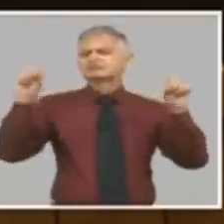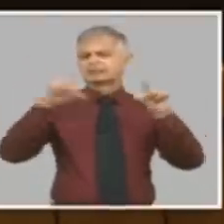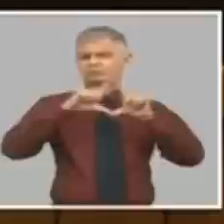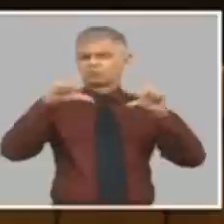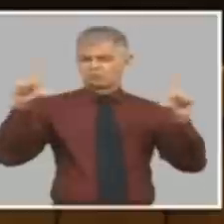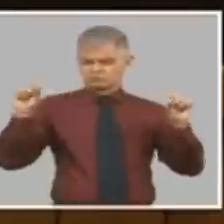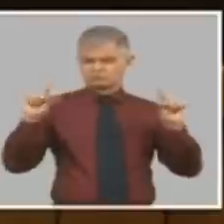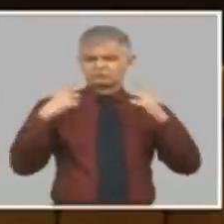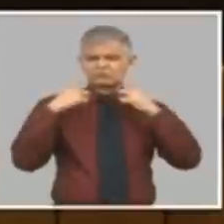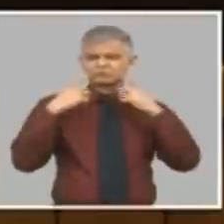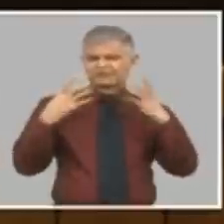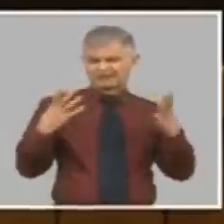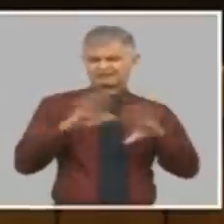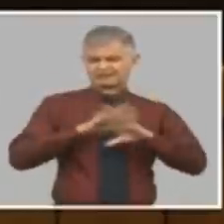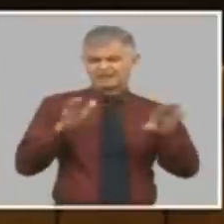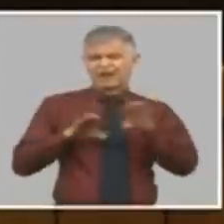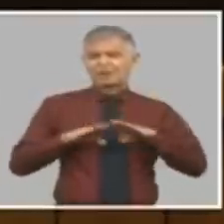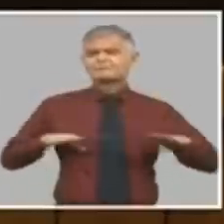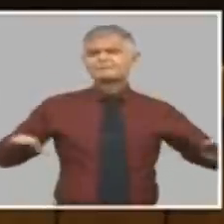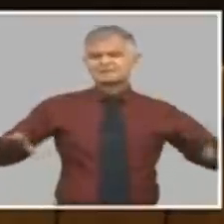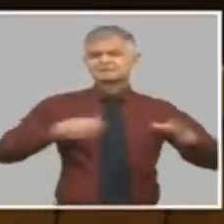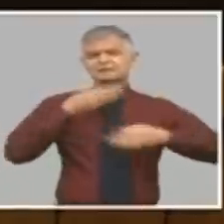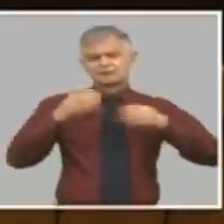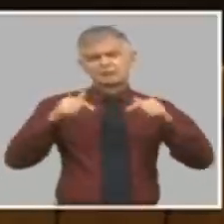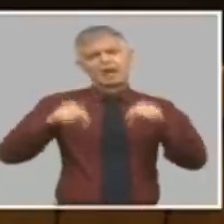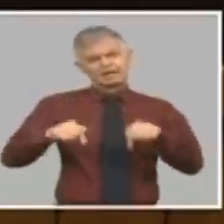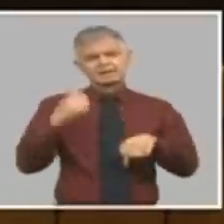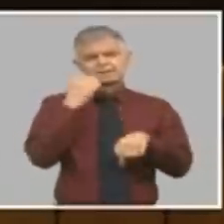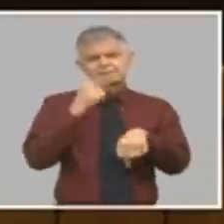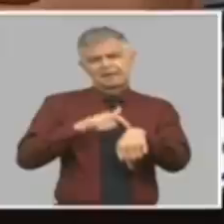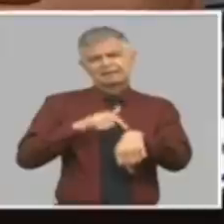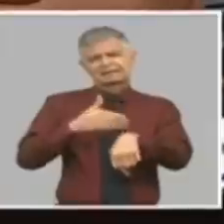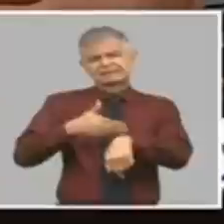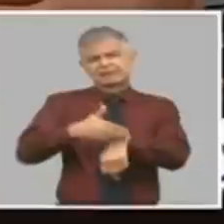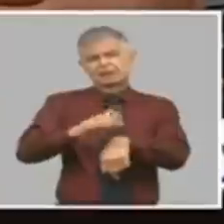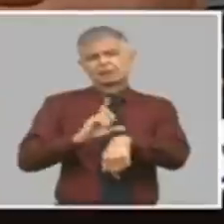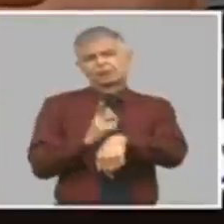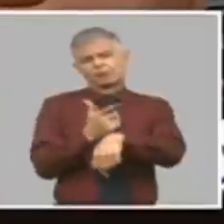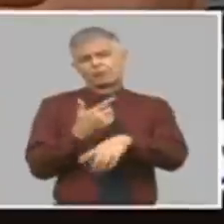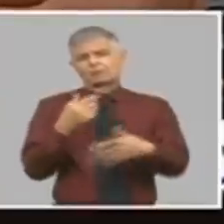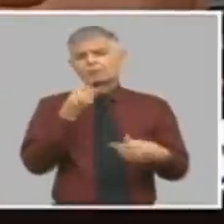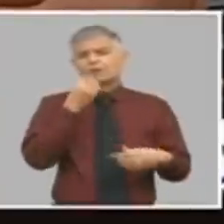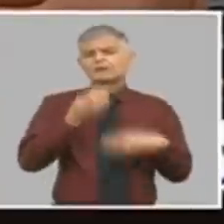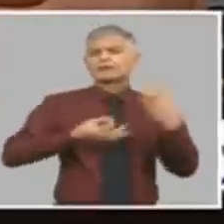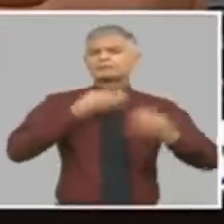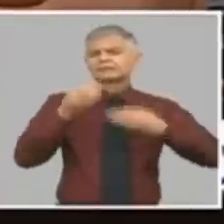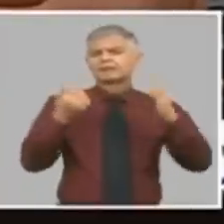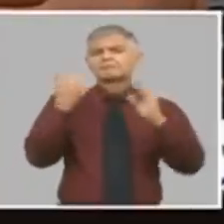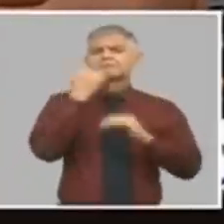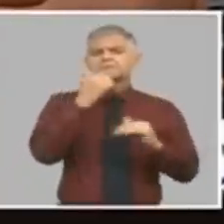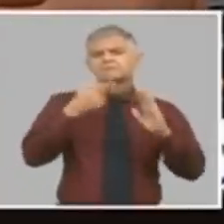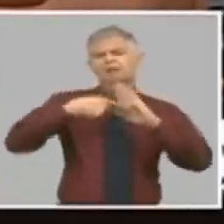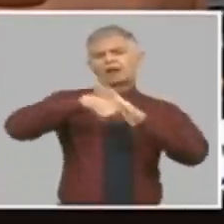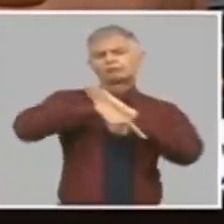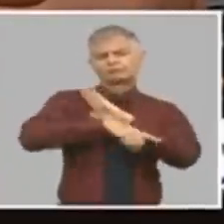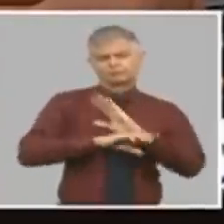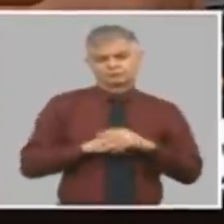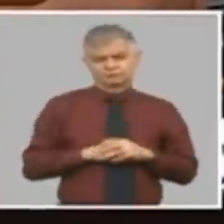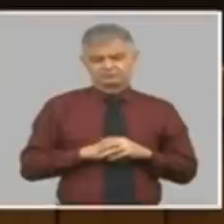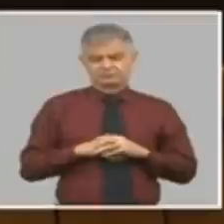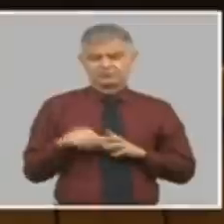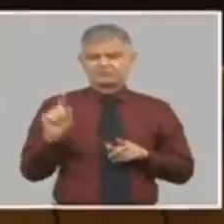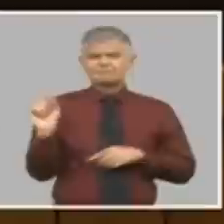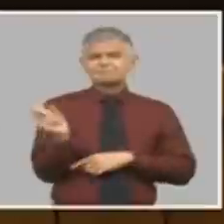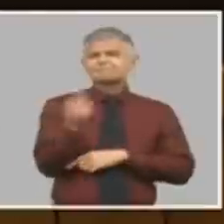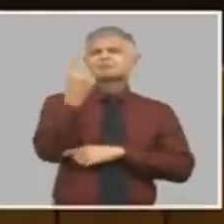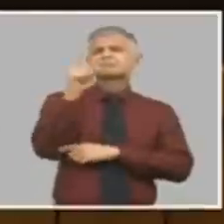en la mesa redonda, pero bueno, aquí tenemos un poco más de tiempo para volver a ser yo. Entonces, la primera pregunta